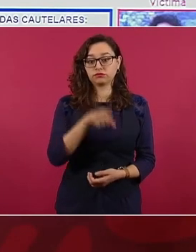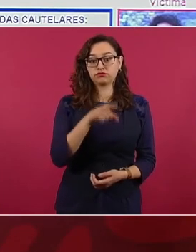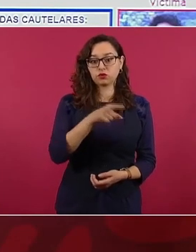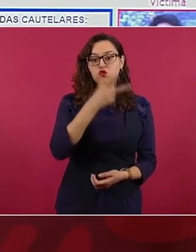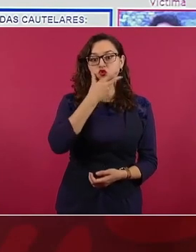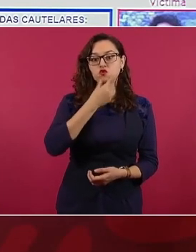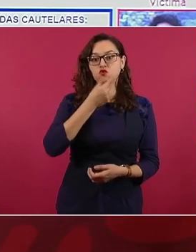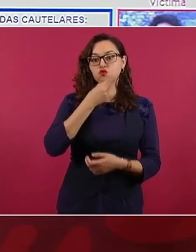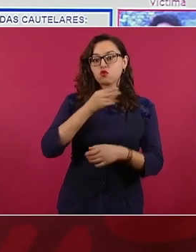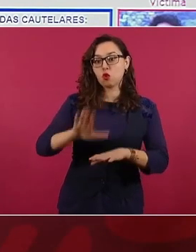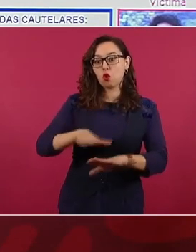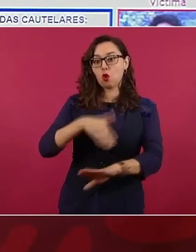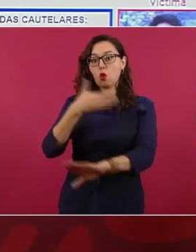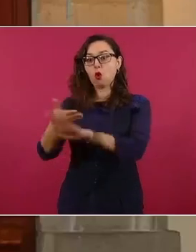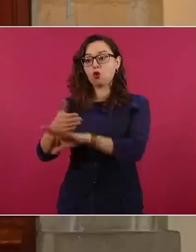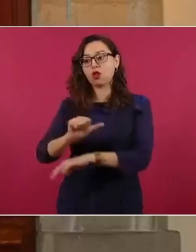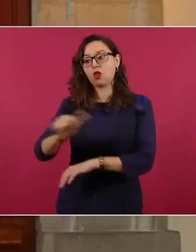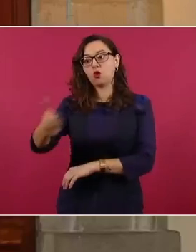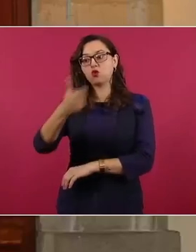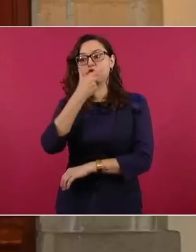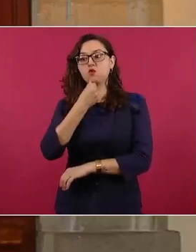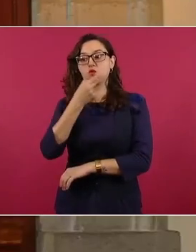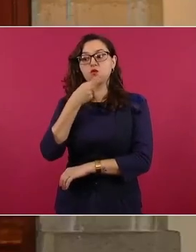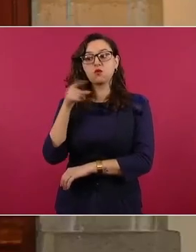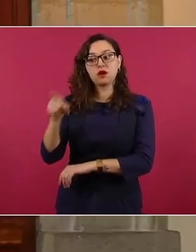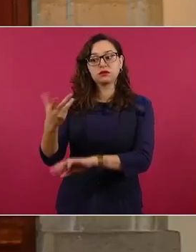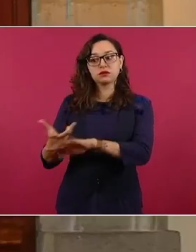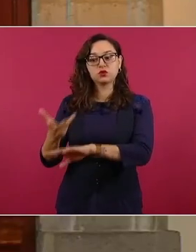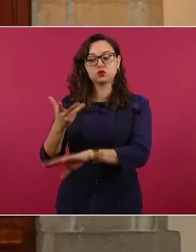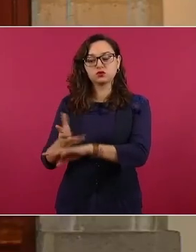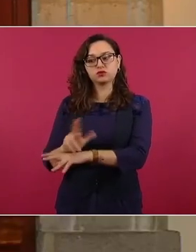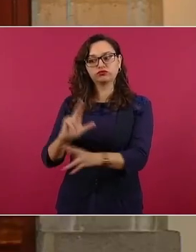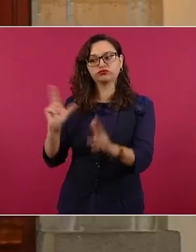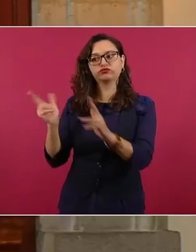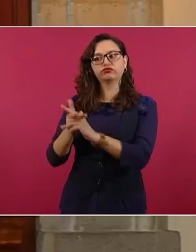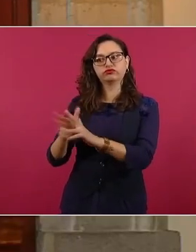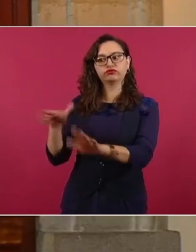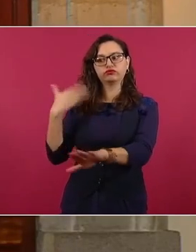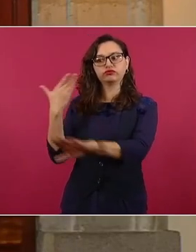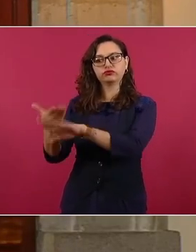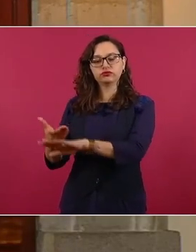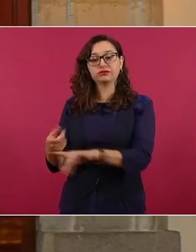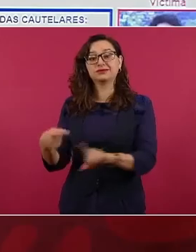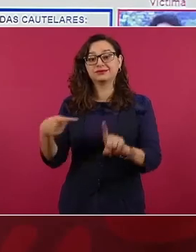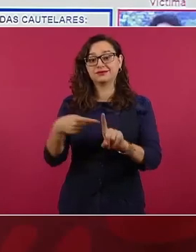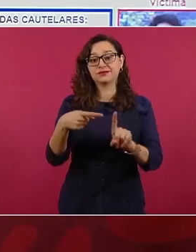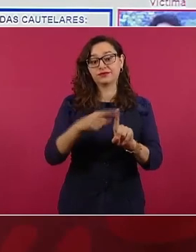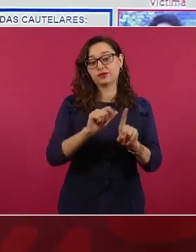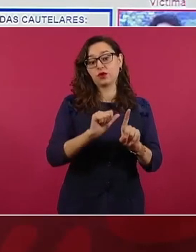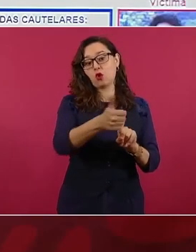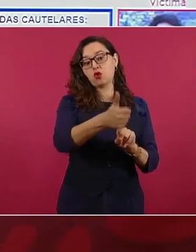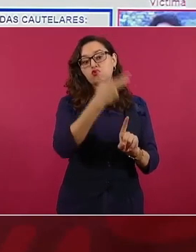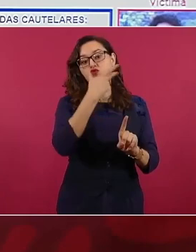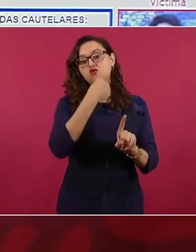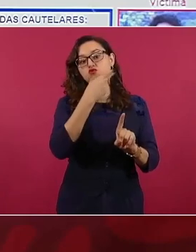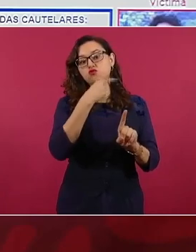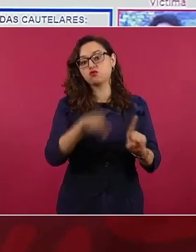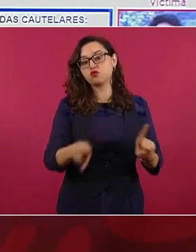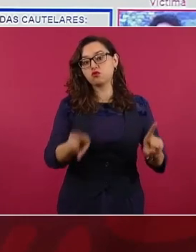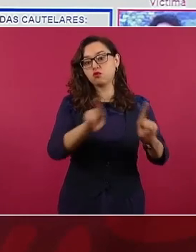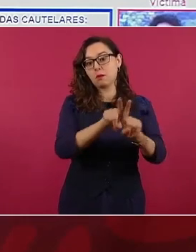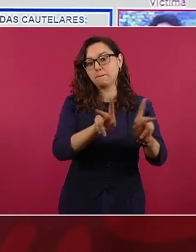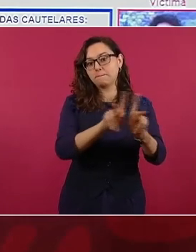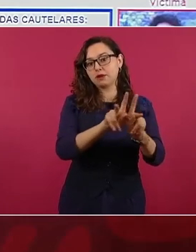en octubre de 2018. Este delito lo habría cometido junto con su primo El Chueco y ya fue